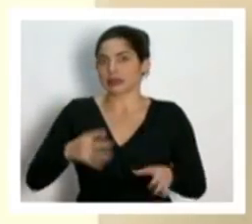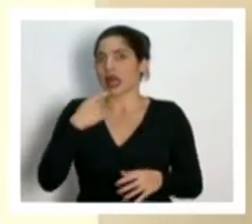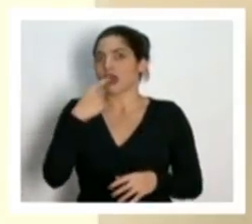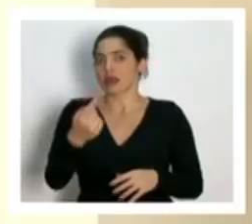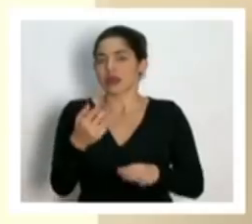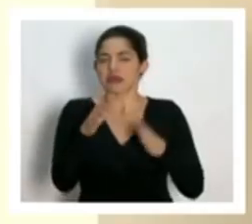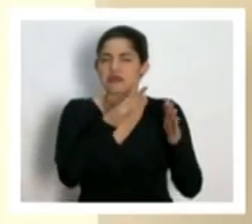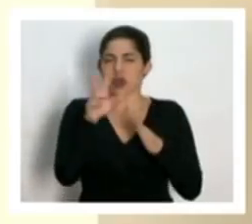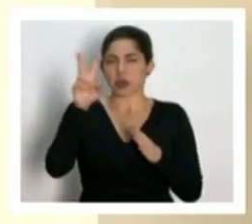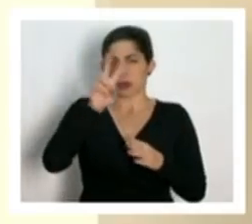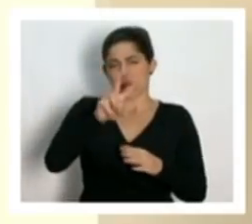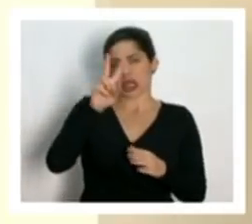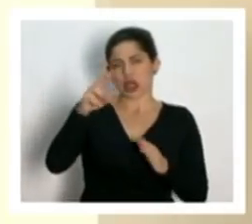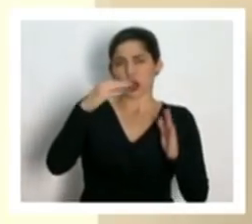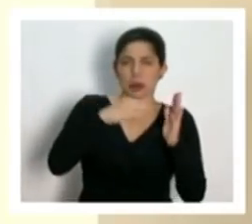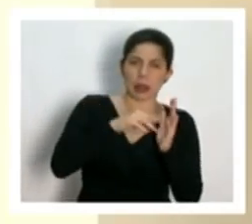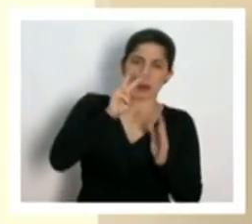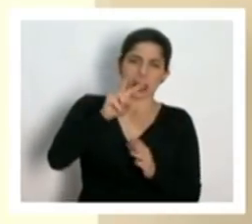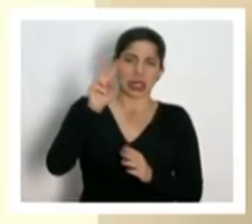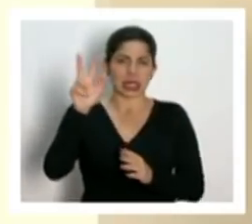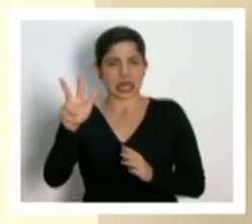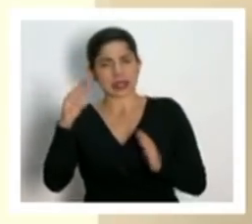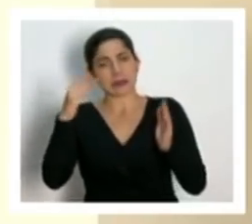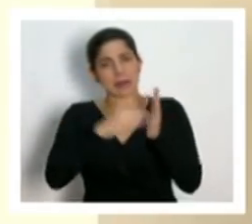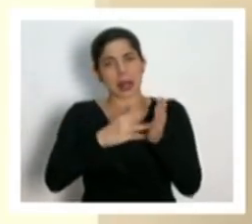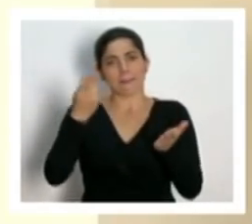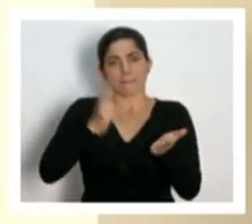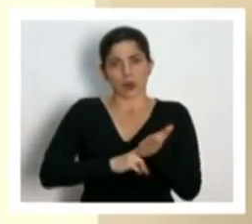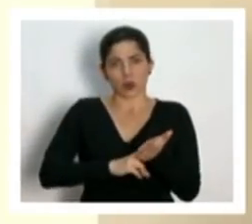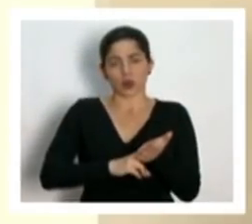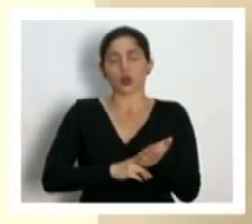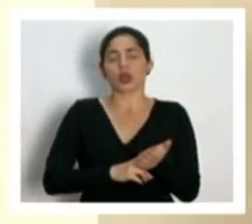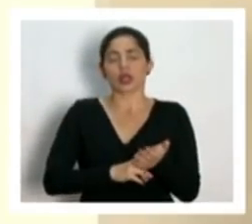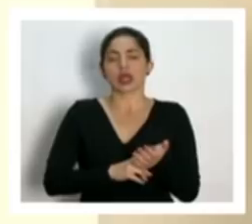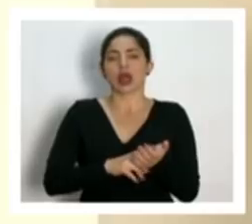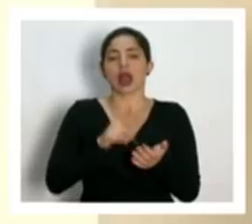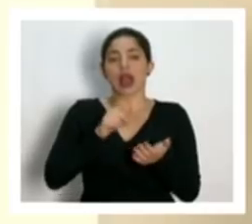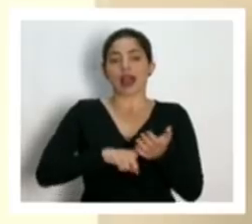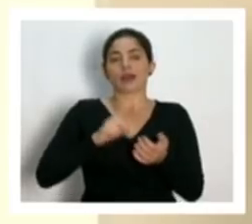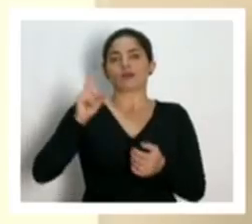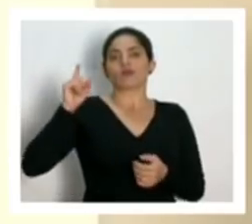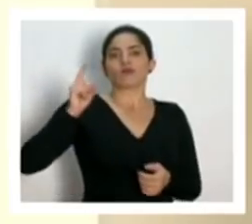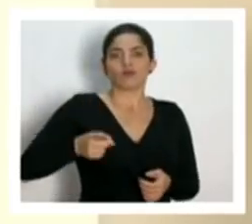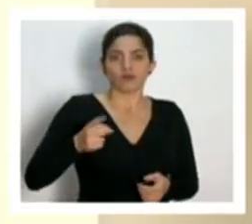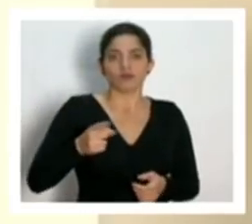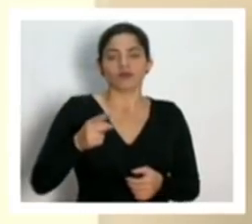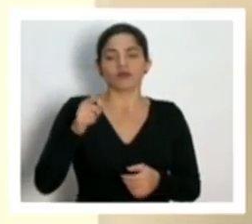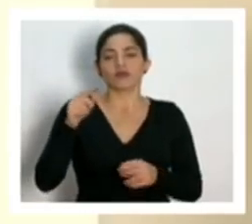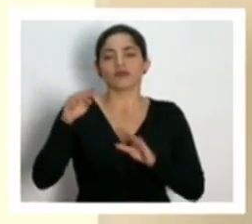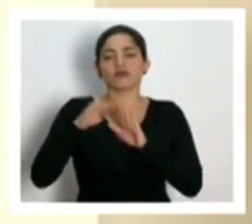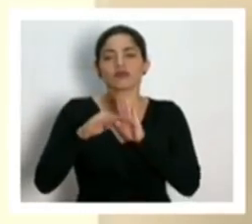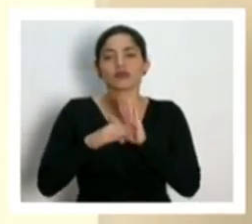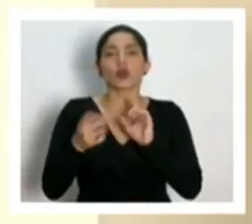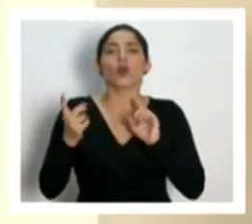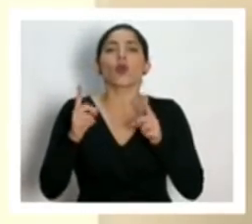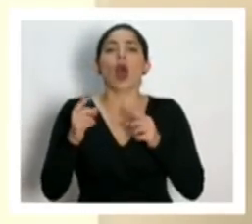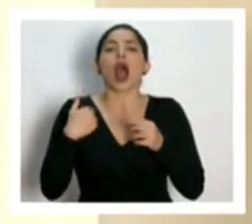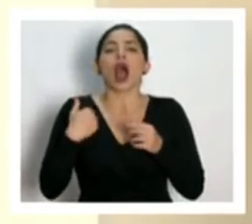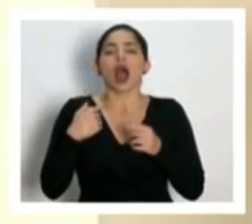entre los 22 mil y 23 mil colones y pues se darán las medidas correspondientes de cuáles son las excepciones